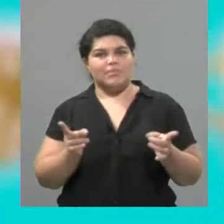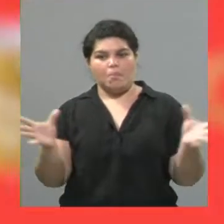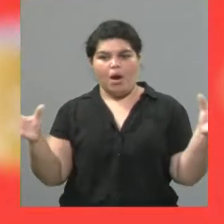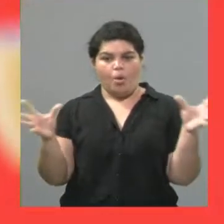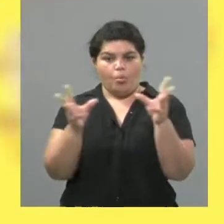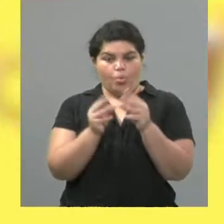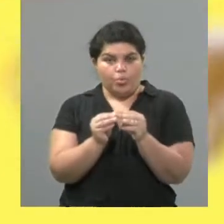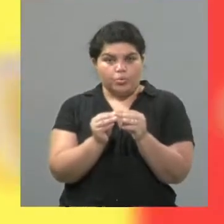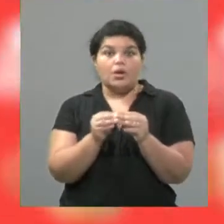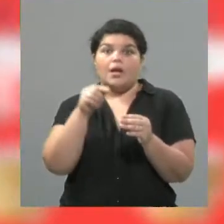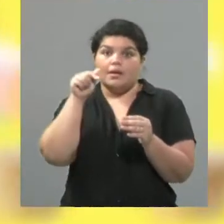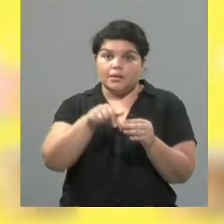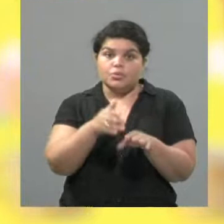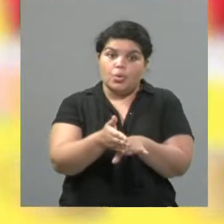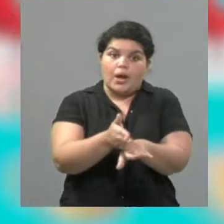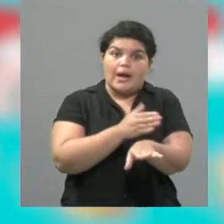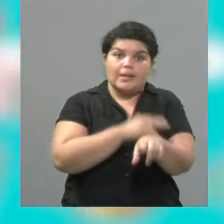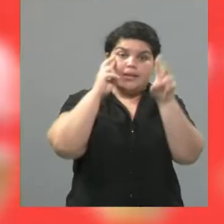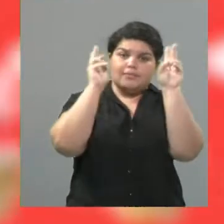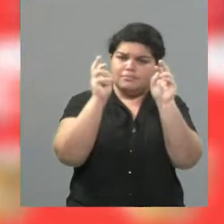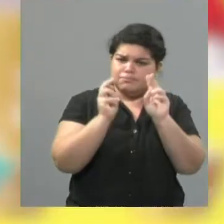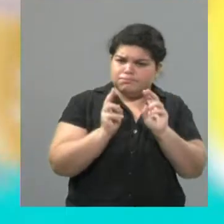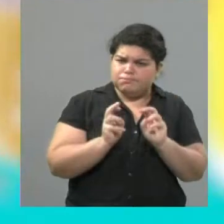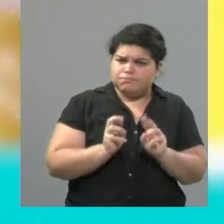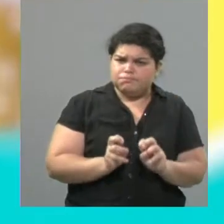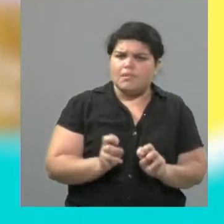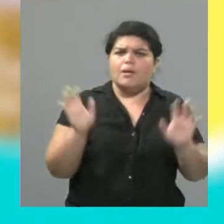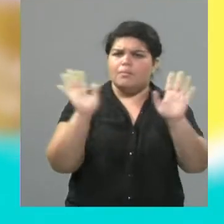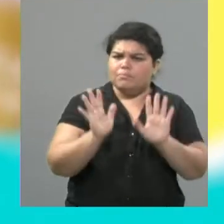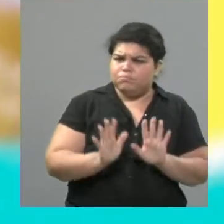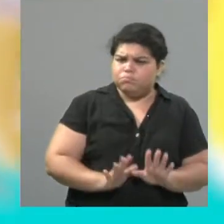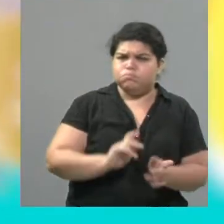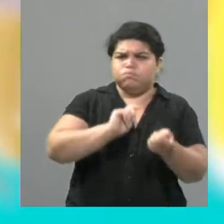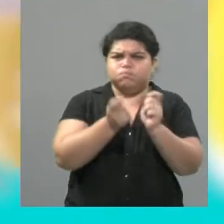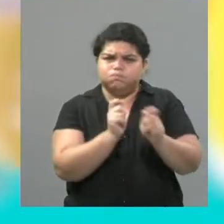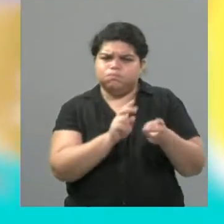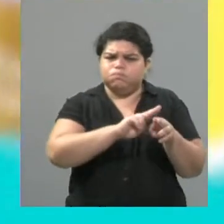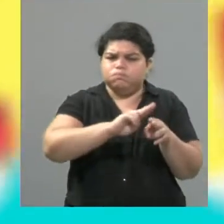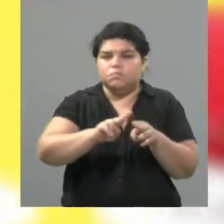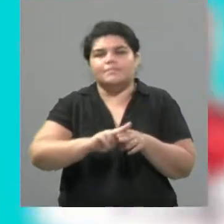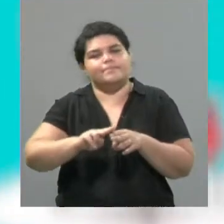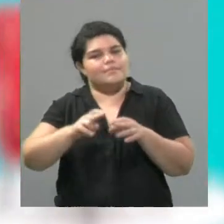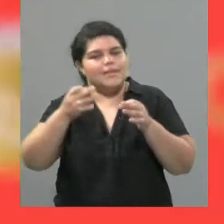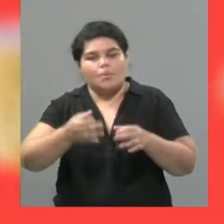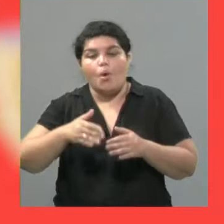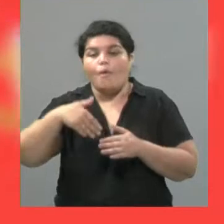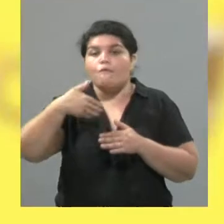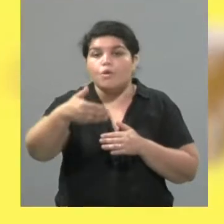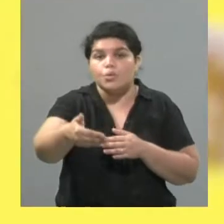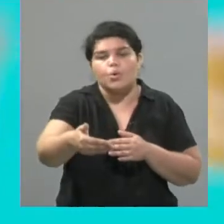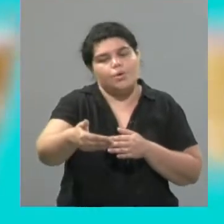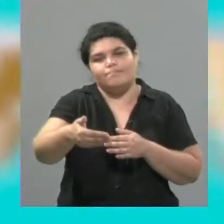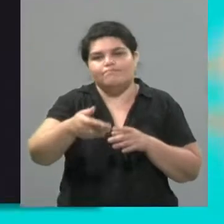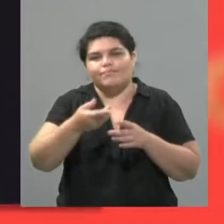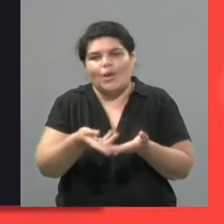investigación que llevó mucho tiempo y que a medida que pasa el tiempo seguramente se le van a ir sumando mucho más cosas.